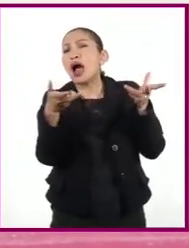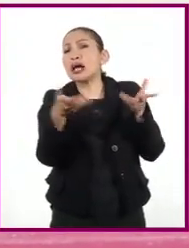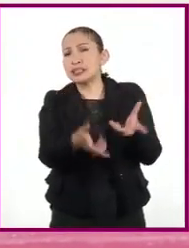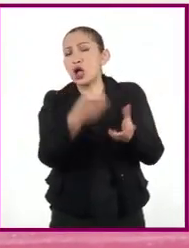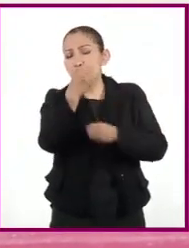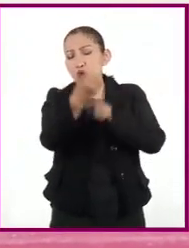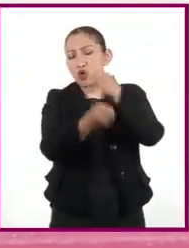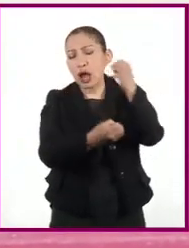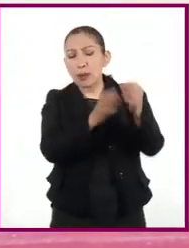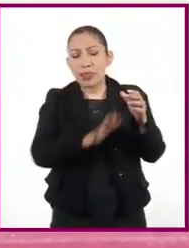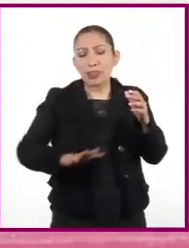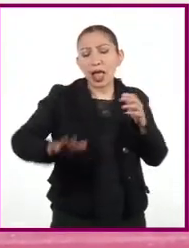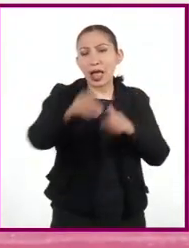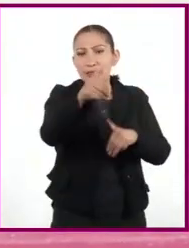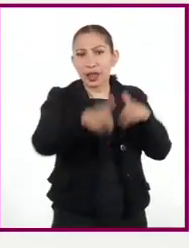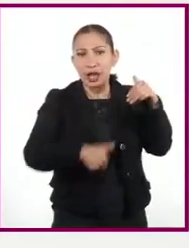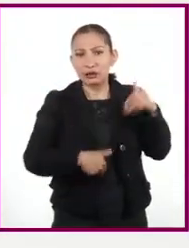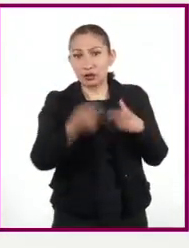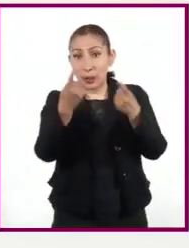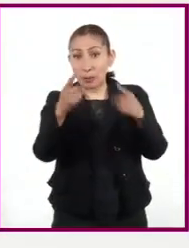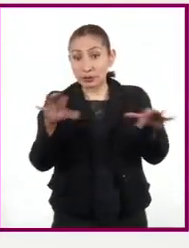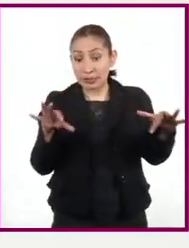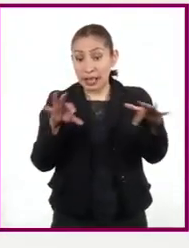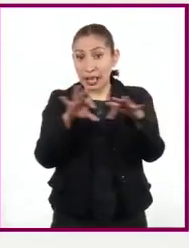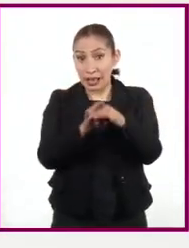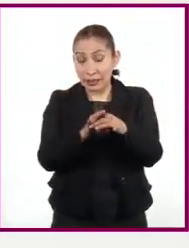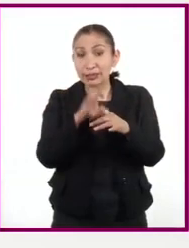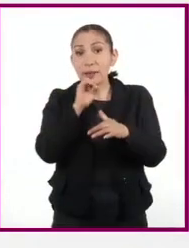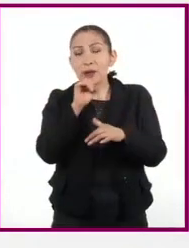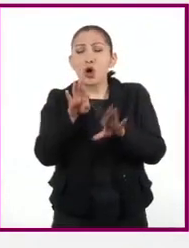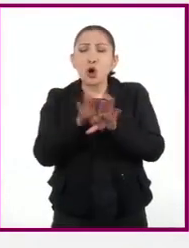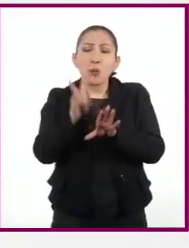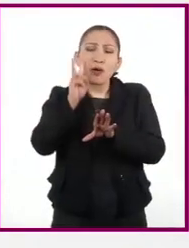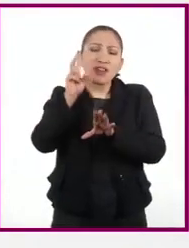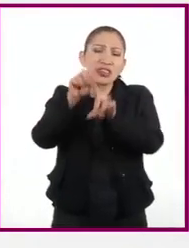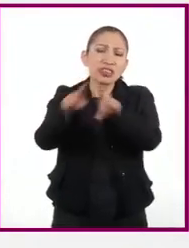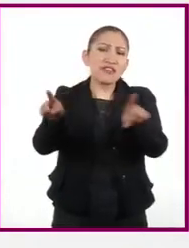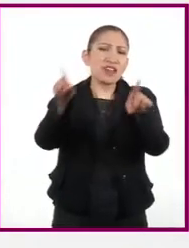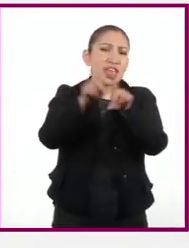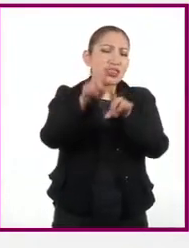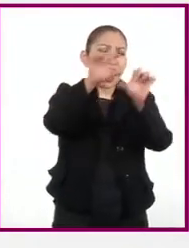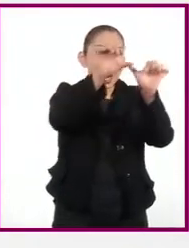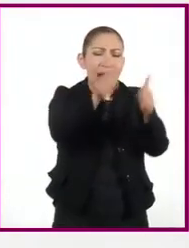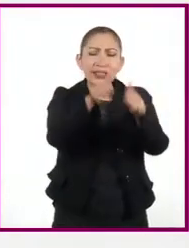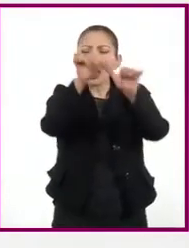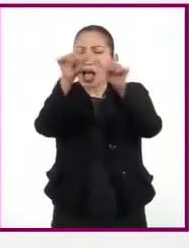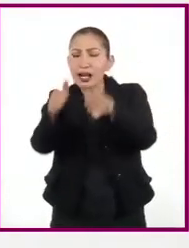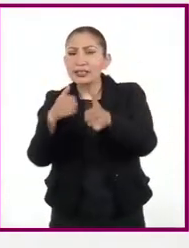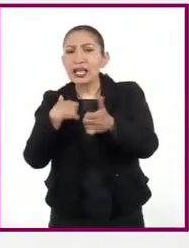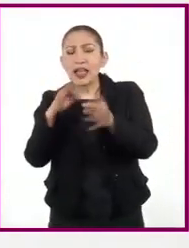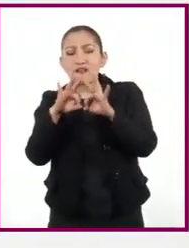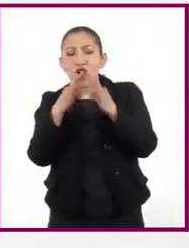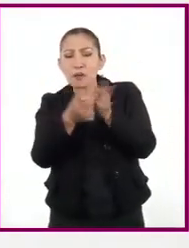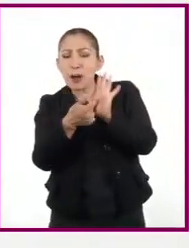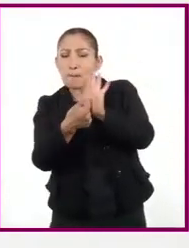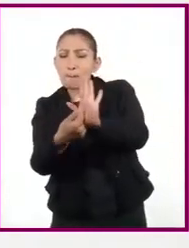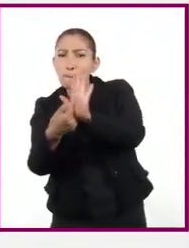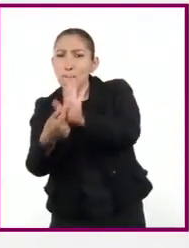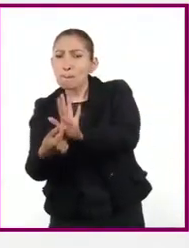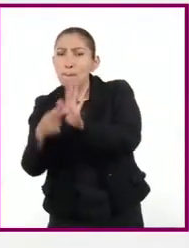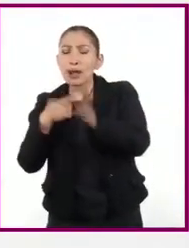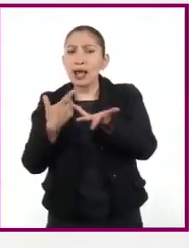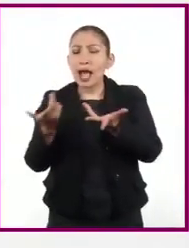una obra escénica musical. Verán cómo es que diferentes tipos de artes y lenguajes artísticos